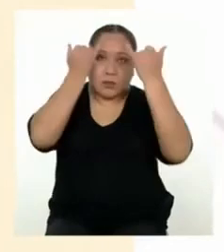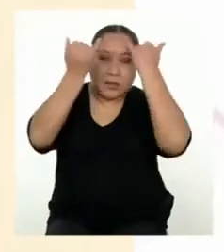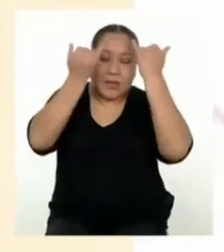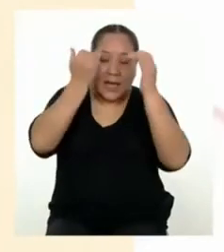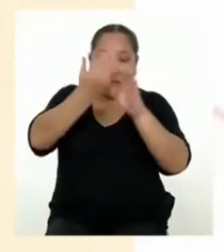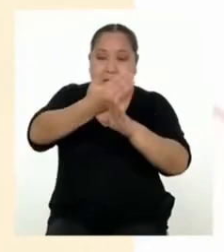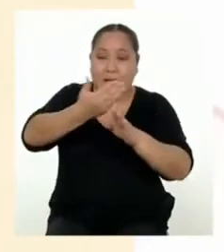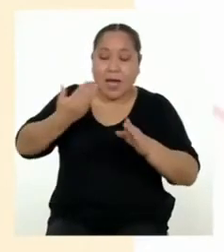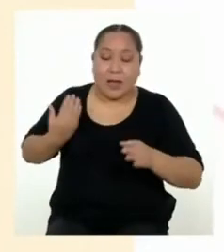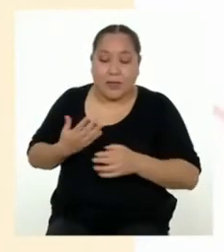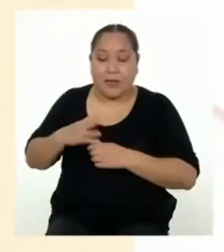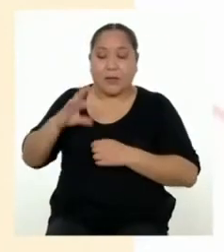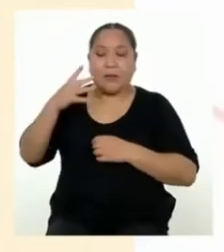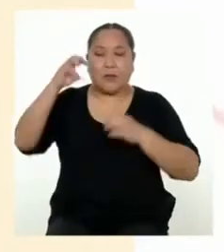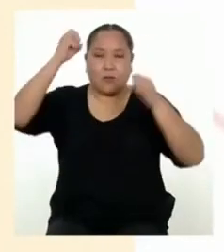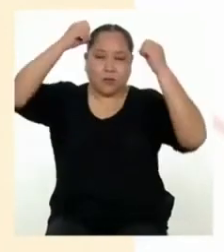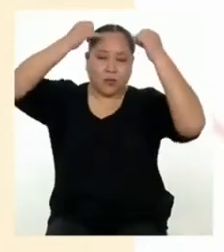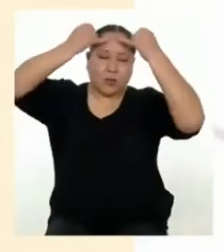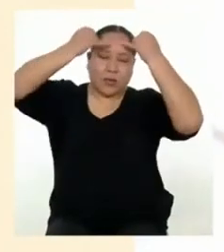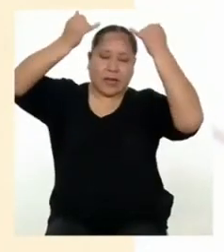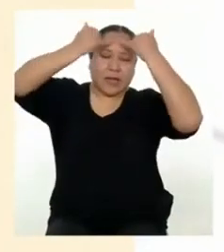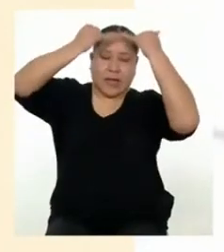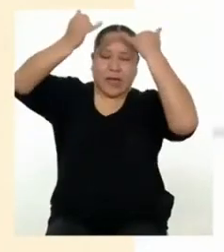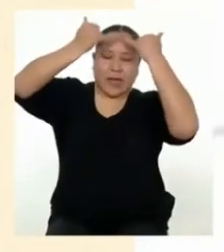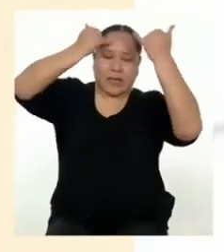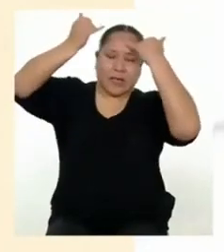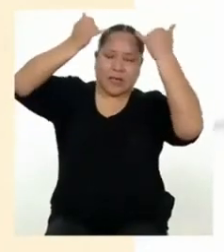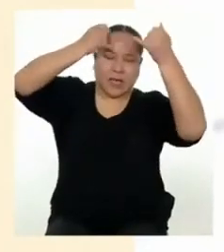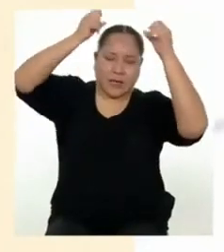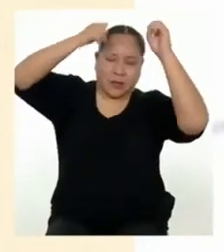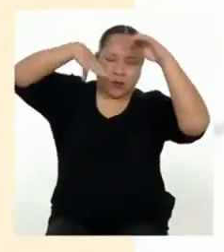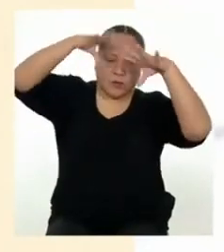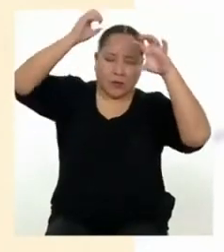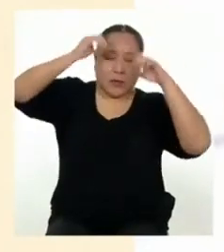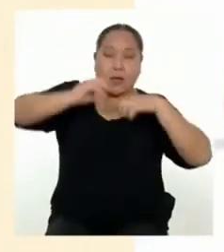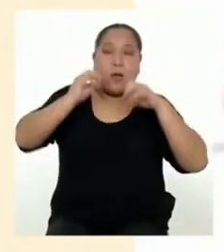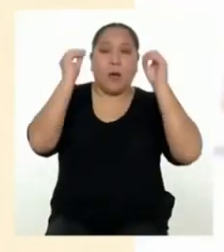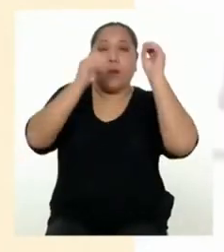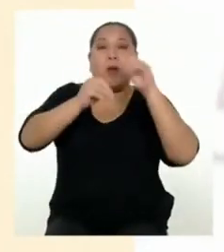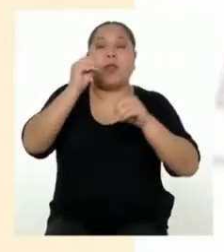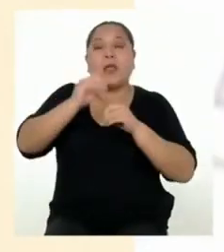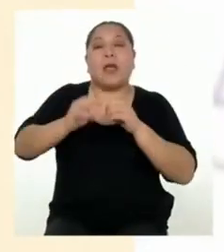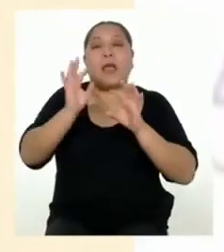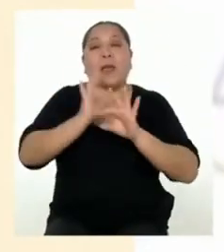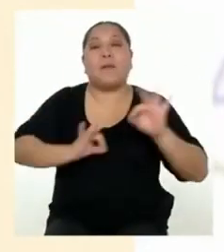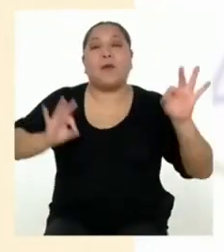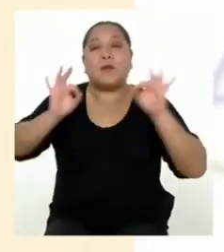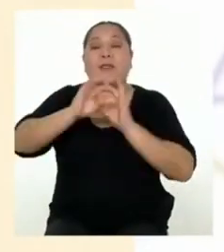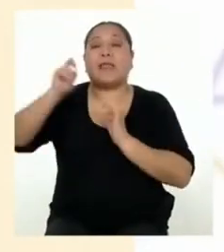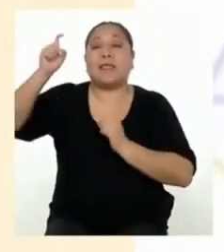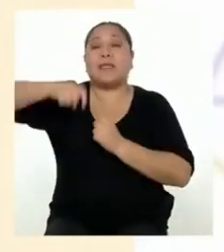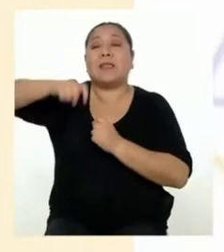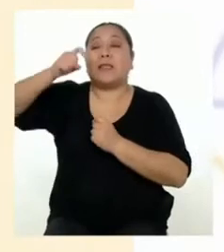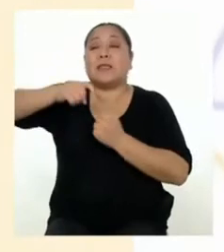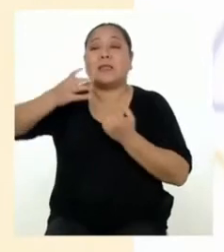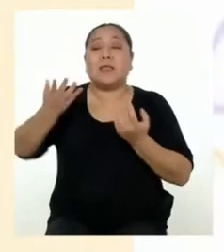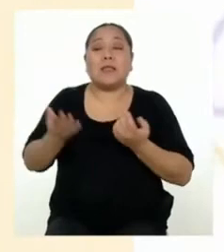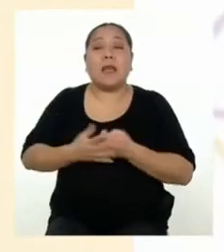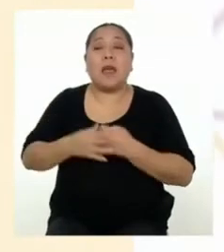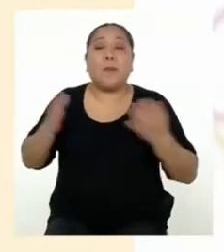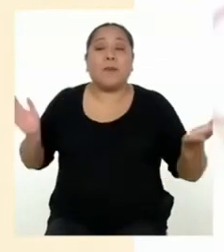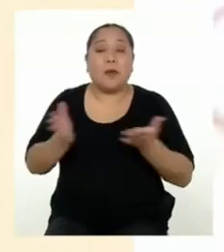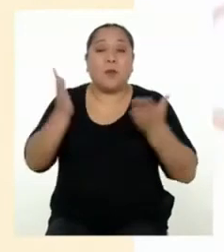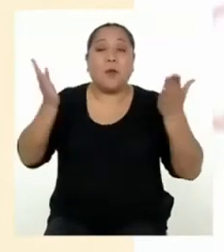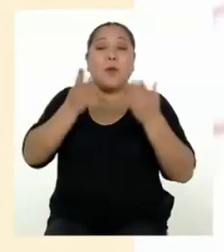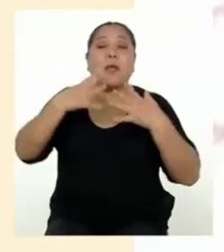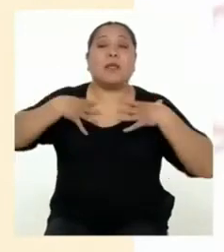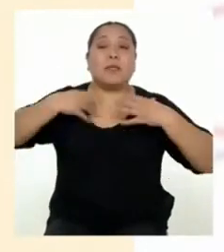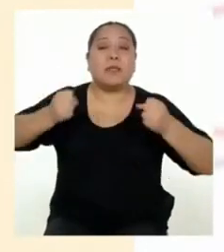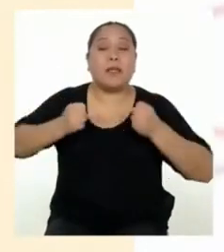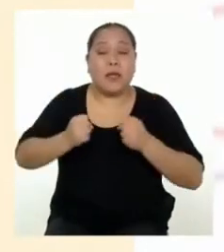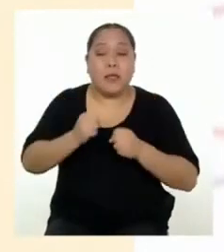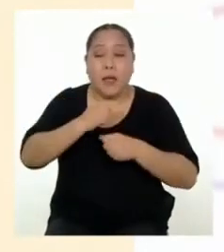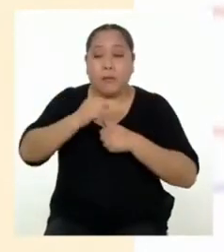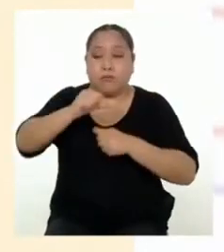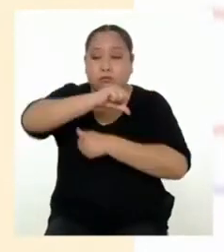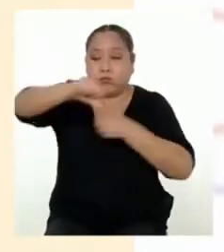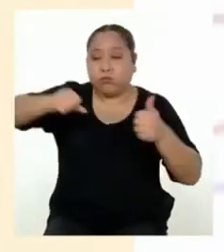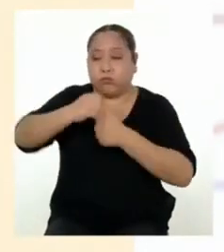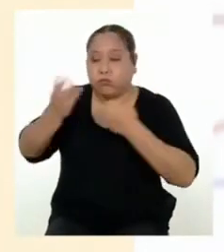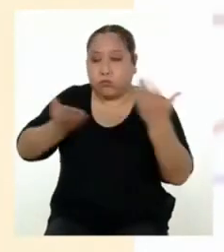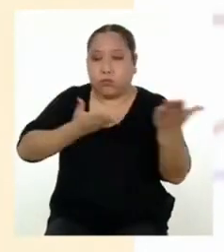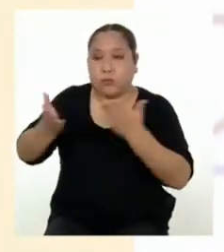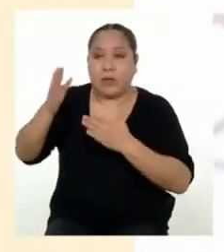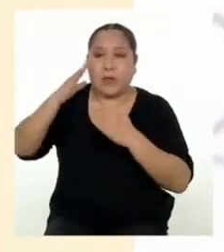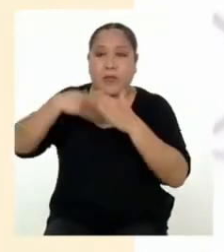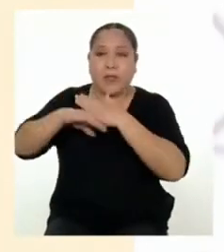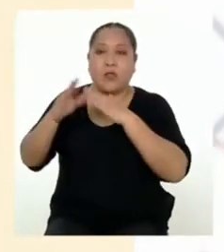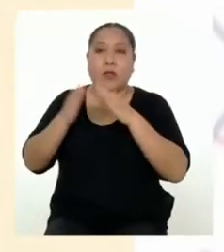preliminares, a modo de lluvia de ideas, se me ocurre que abordaré la importancia y la necesidad de promover una sana convivencia en casa.